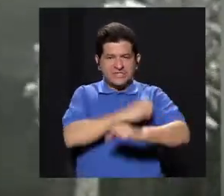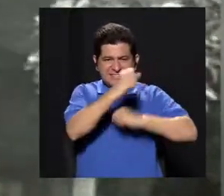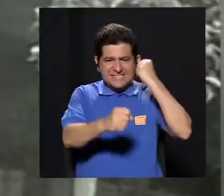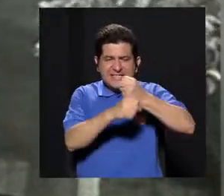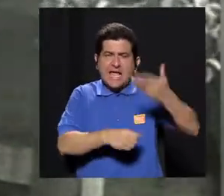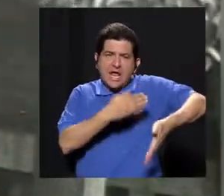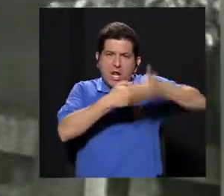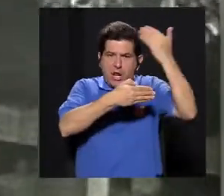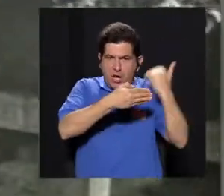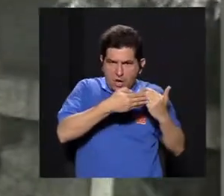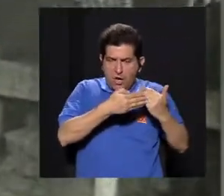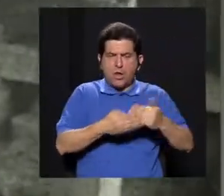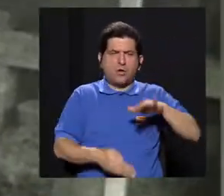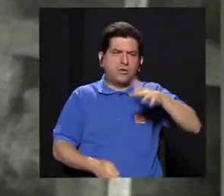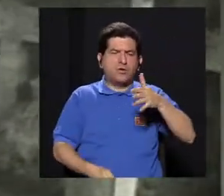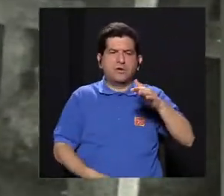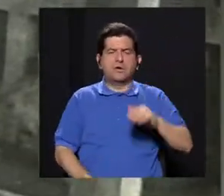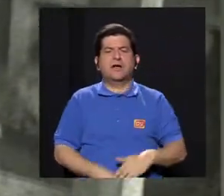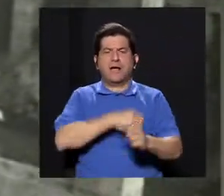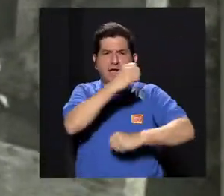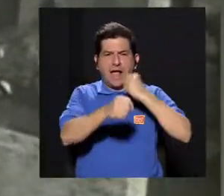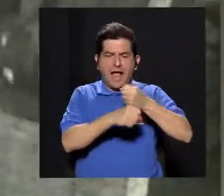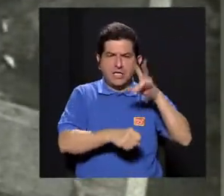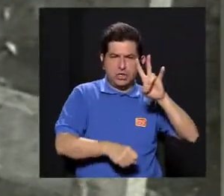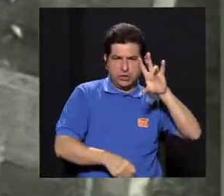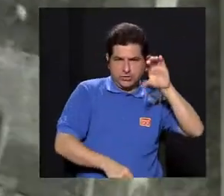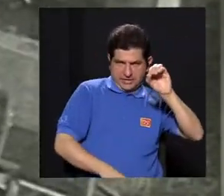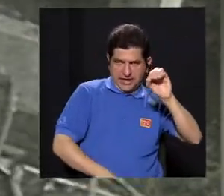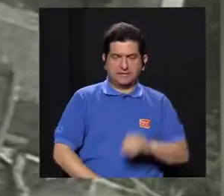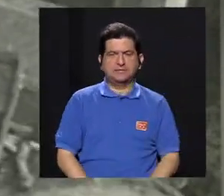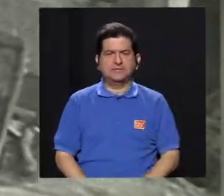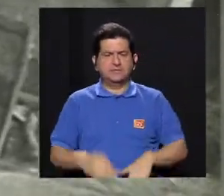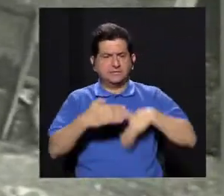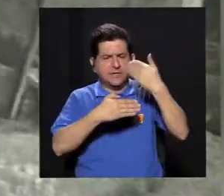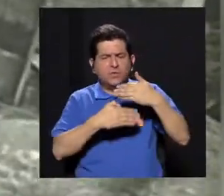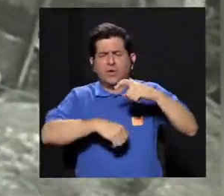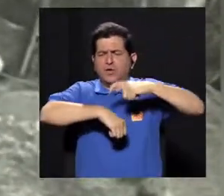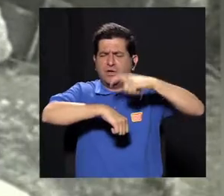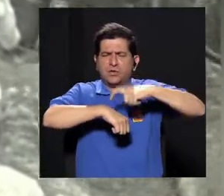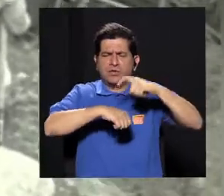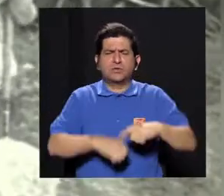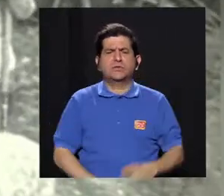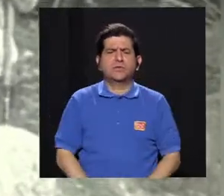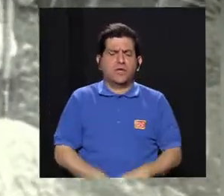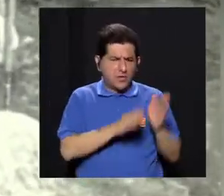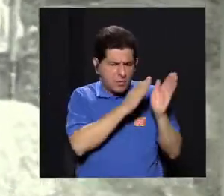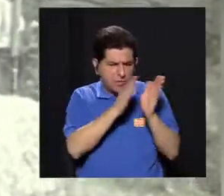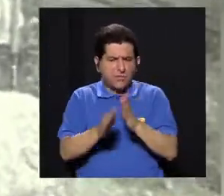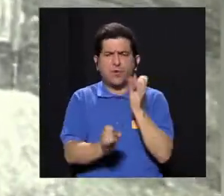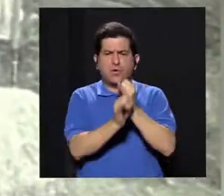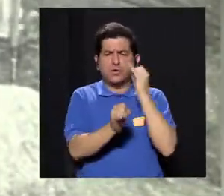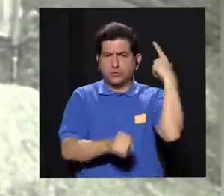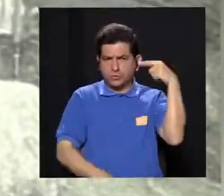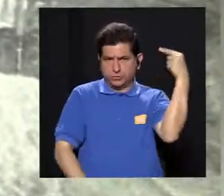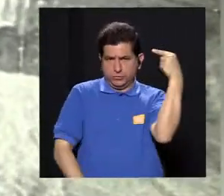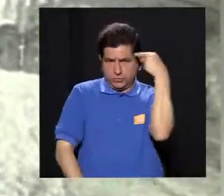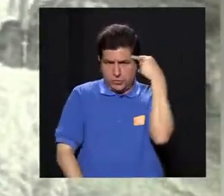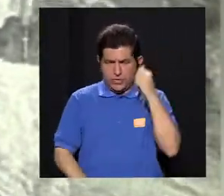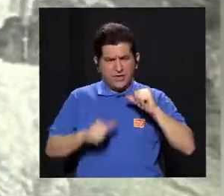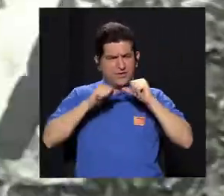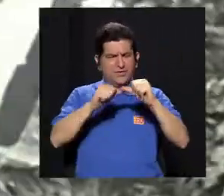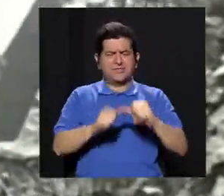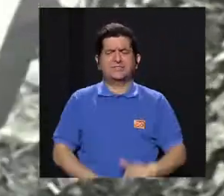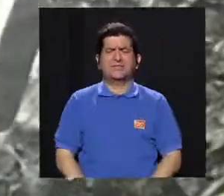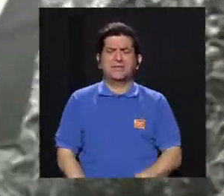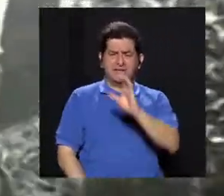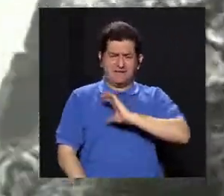La Costa Rica del siglo pasado, alrededor de la década de los años 70, luego de un largo periodo de organización institucional del